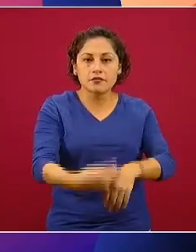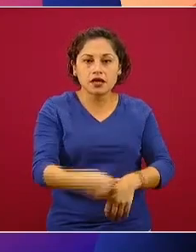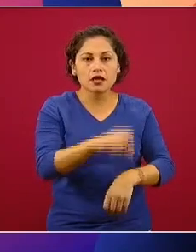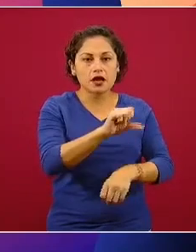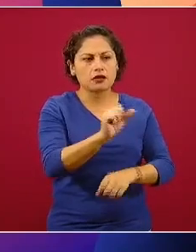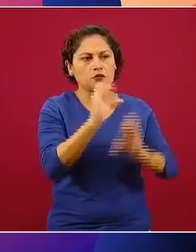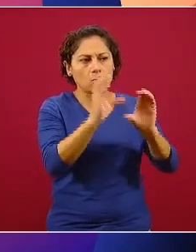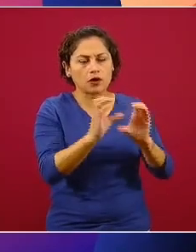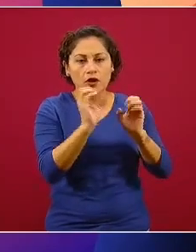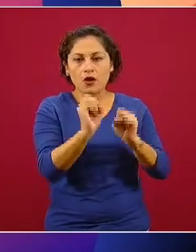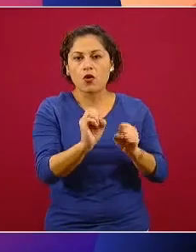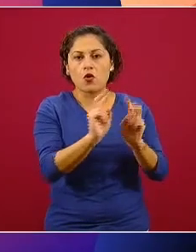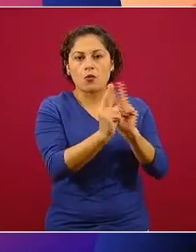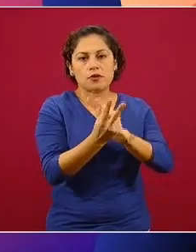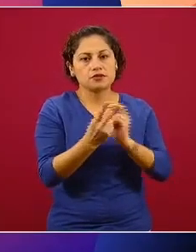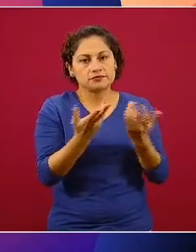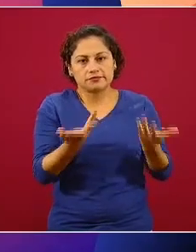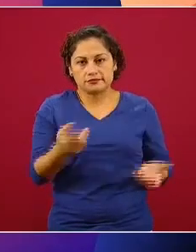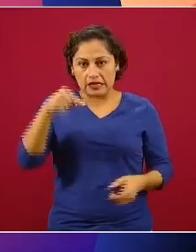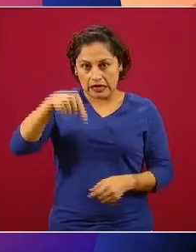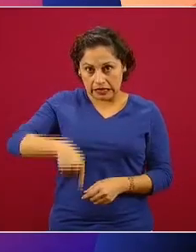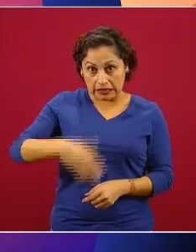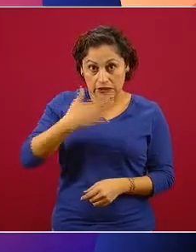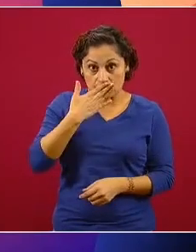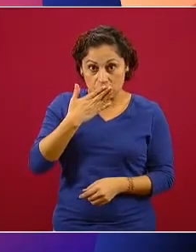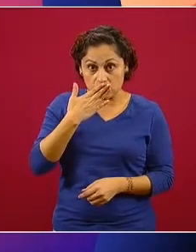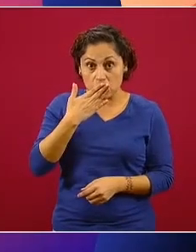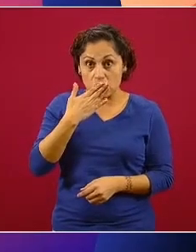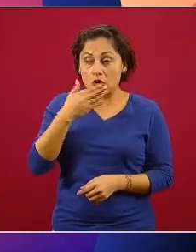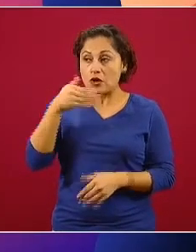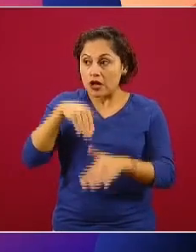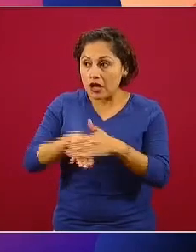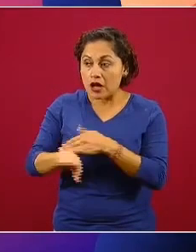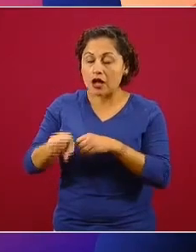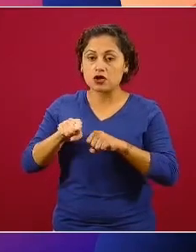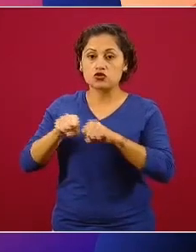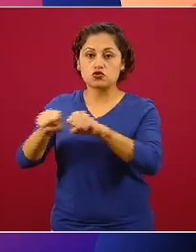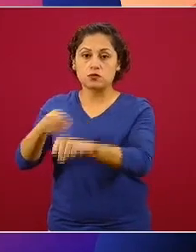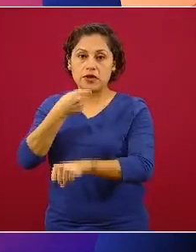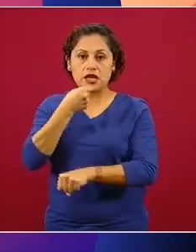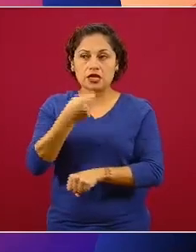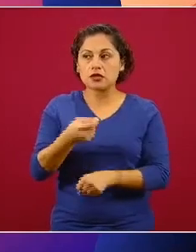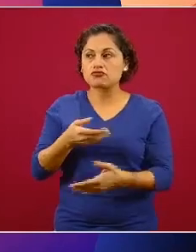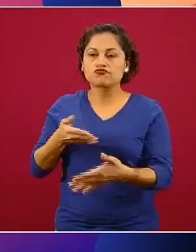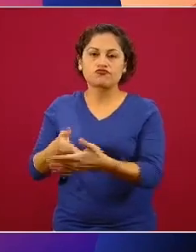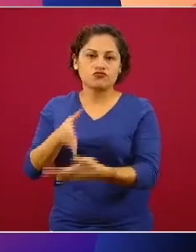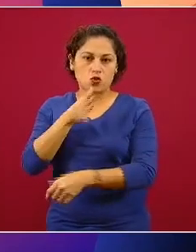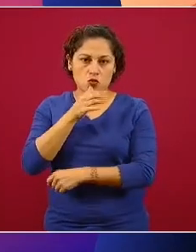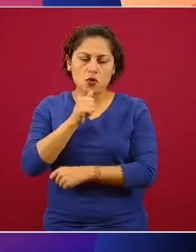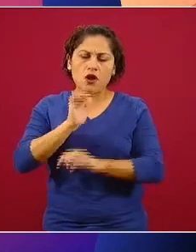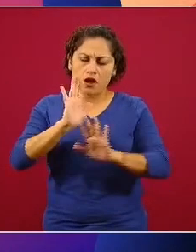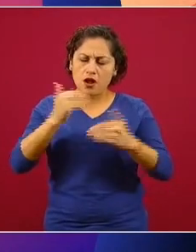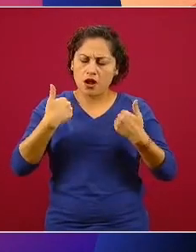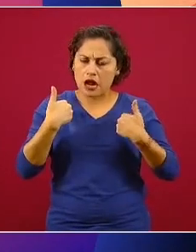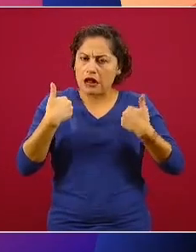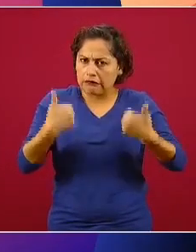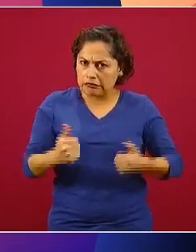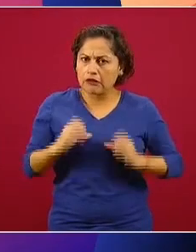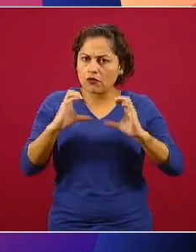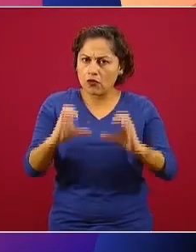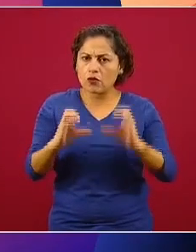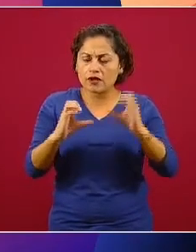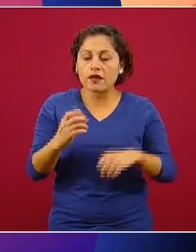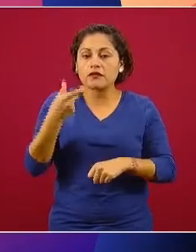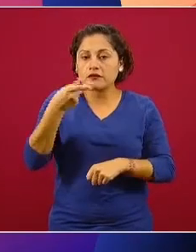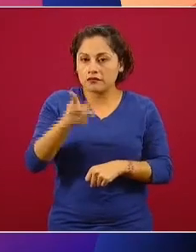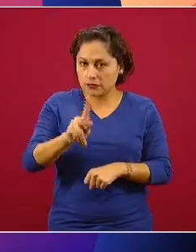Aquí en Hermosillo, Sonora, no se permite la entrada de niños. Entiendo que es por prevención, pero también debería de haber alguna excepción. Ya lo he visto algunas